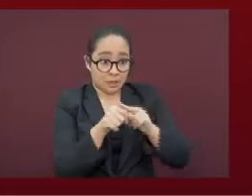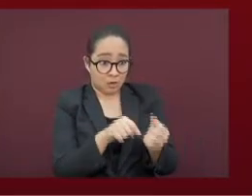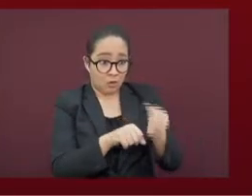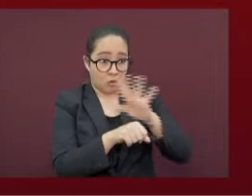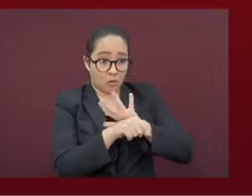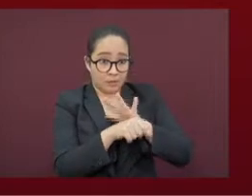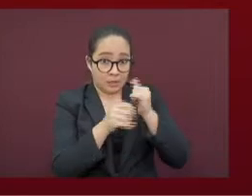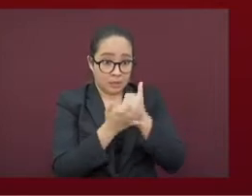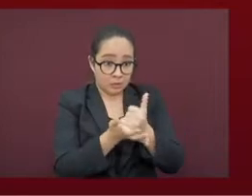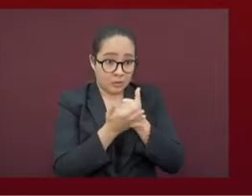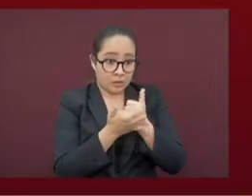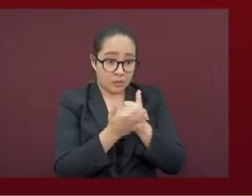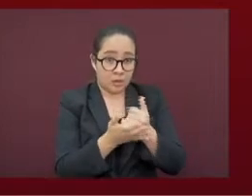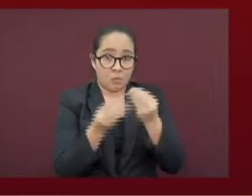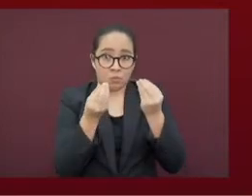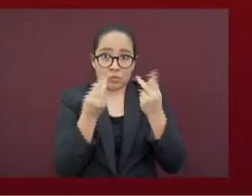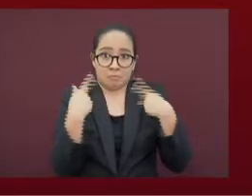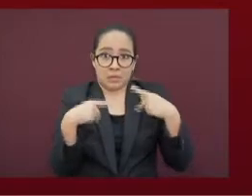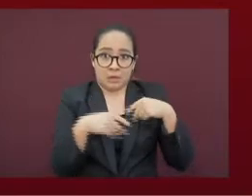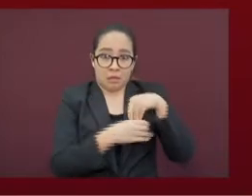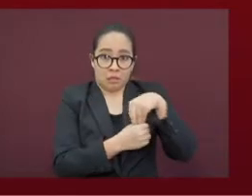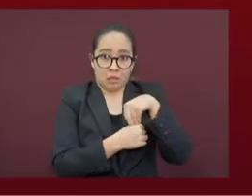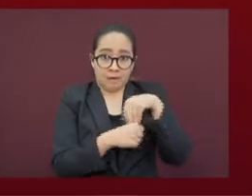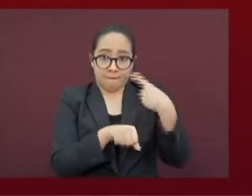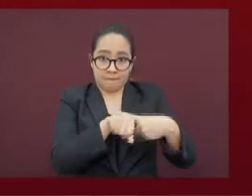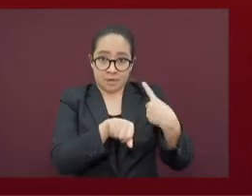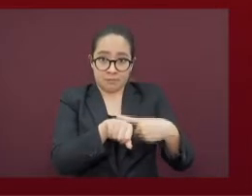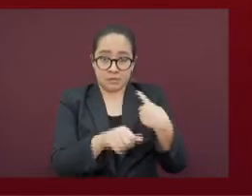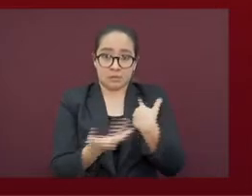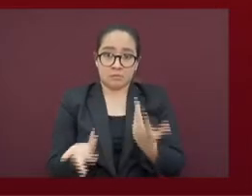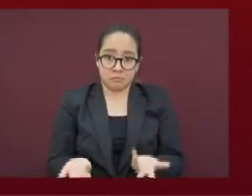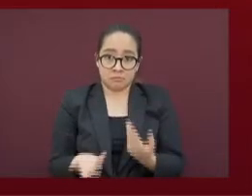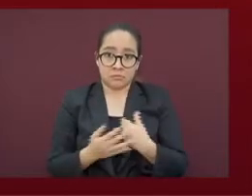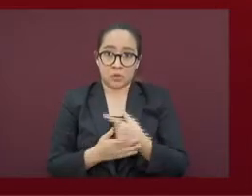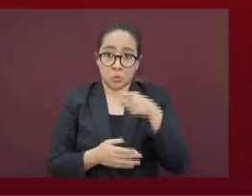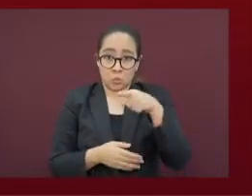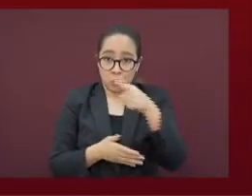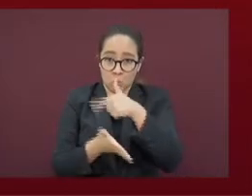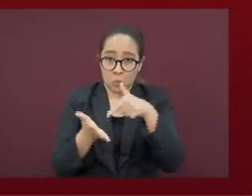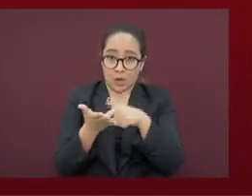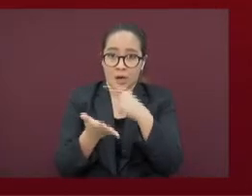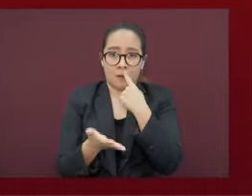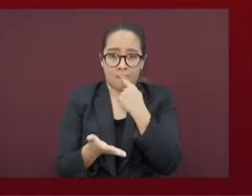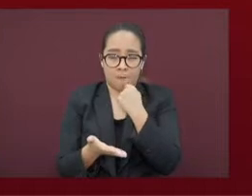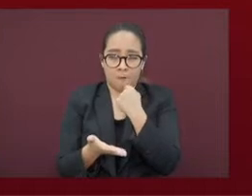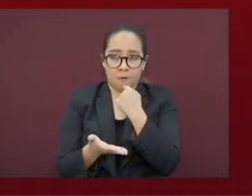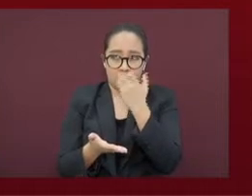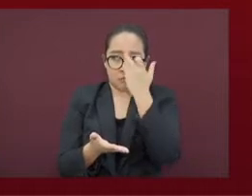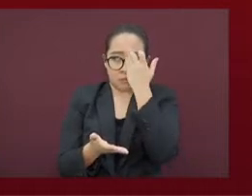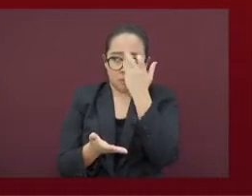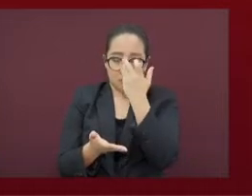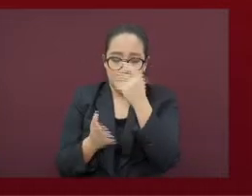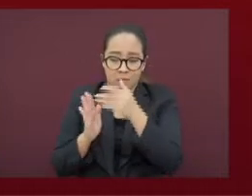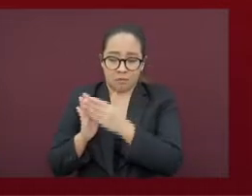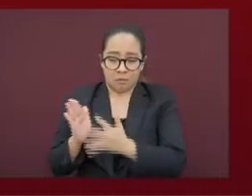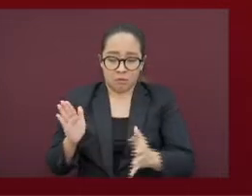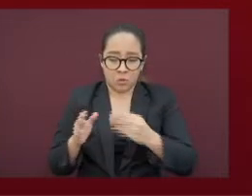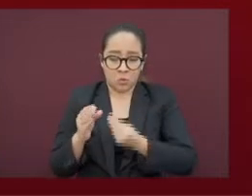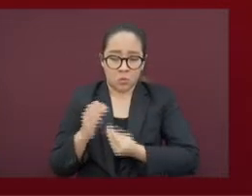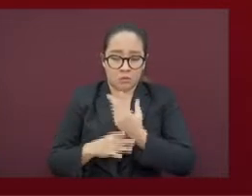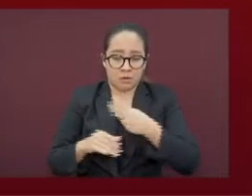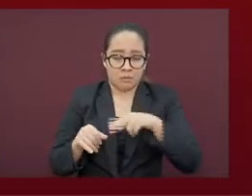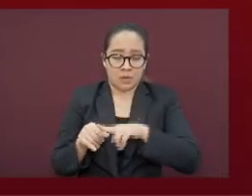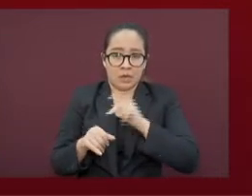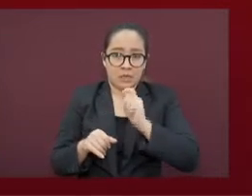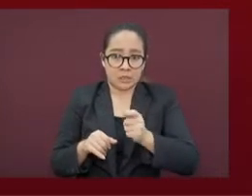ocupación alta. Si tu municipio está en rojo de la nueva normalidad, solamente están abiertos los restaurantes al